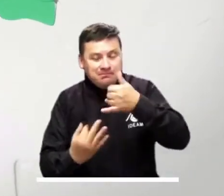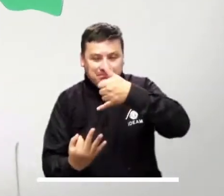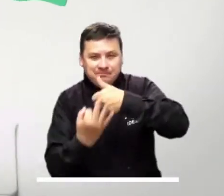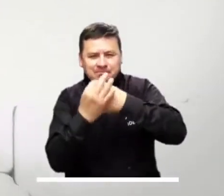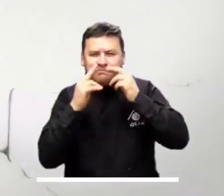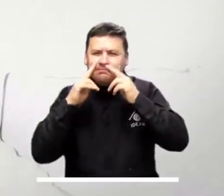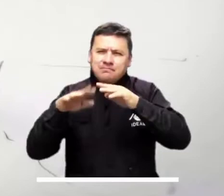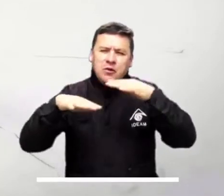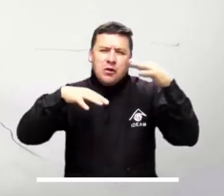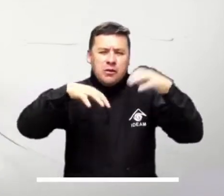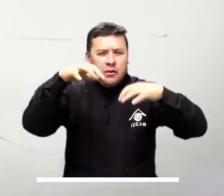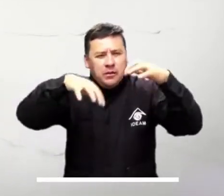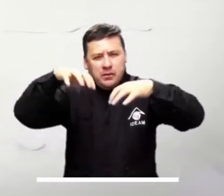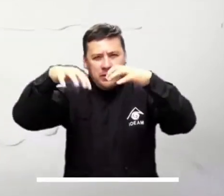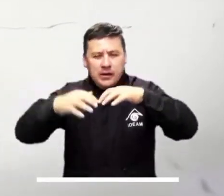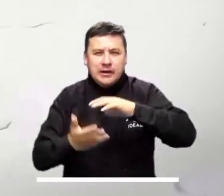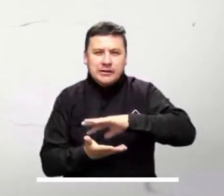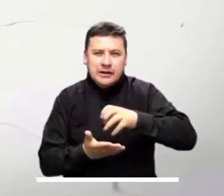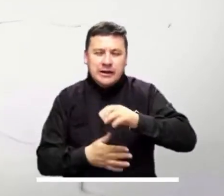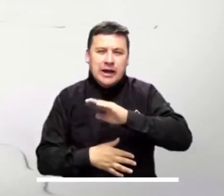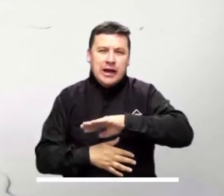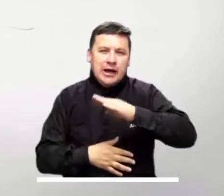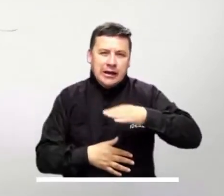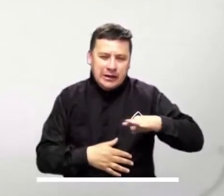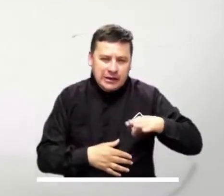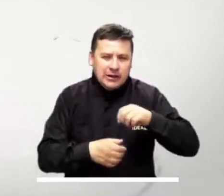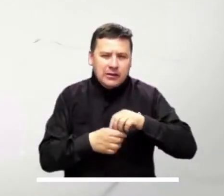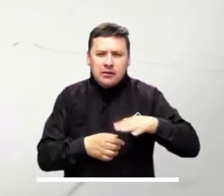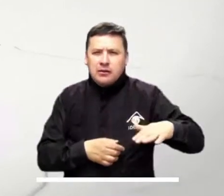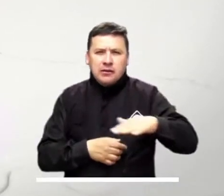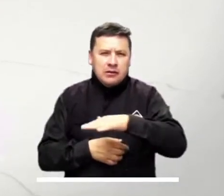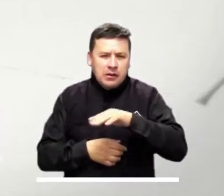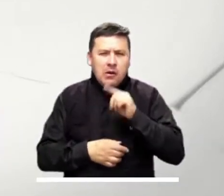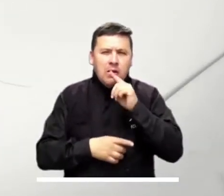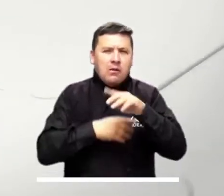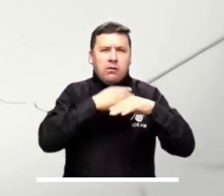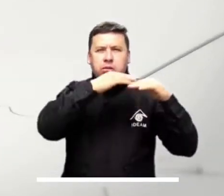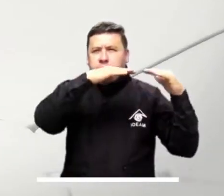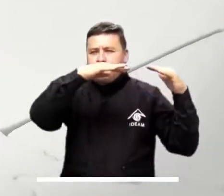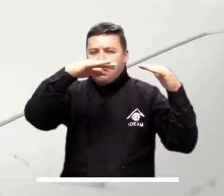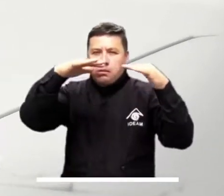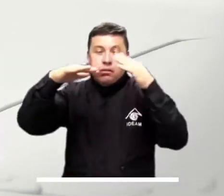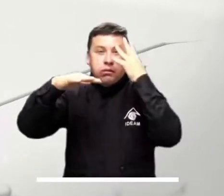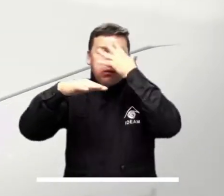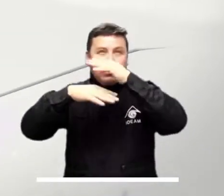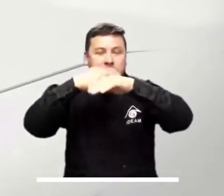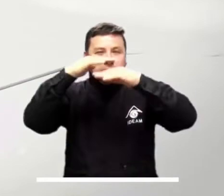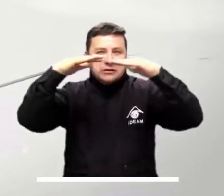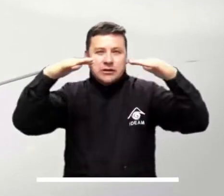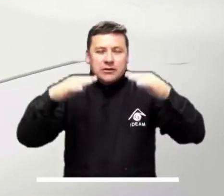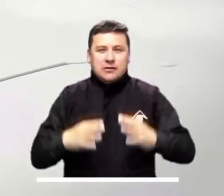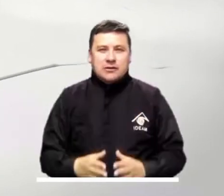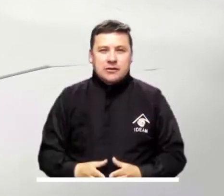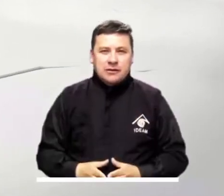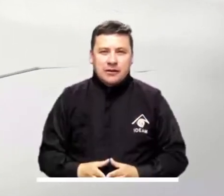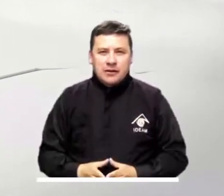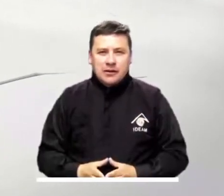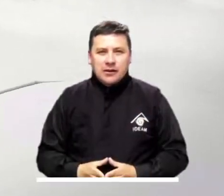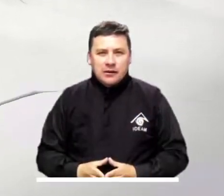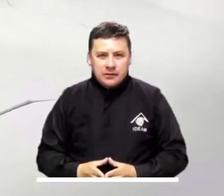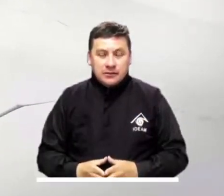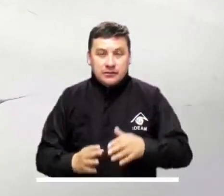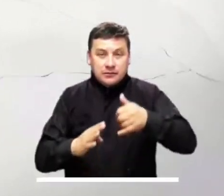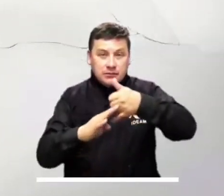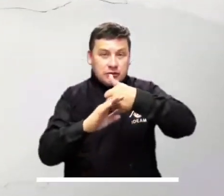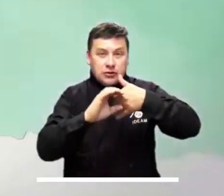La tarde en la región andina tendrá lluvias tempranas en los Santanderes y Antioquia. En el resto de la región las nubes constantes adornarán el cielo.